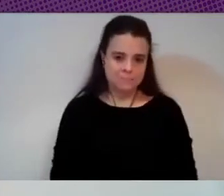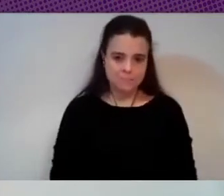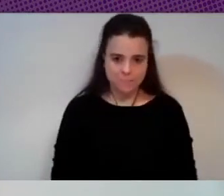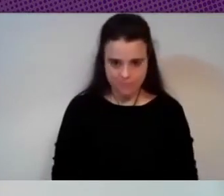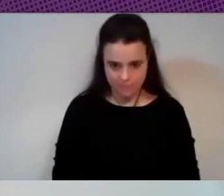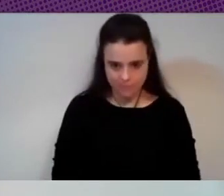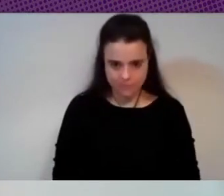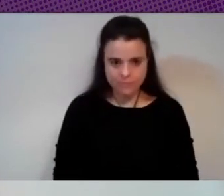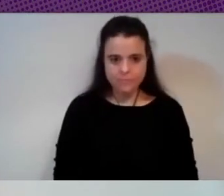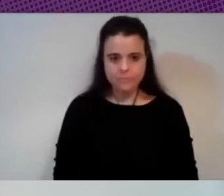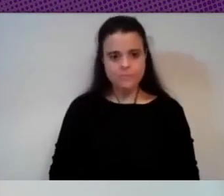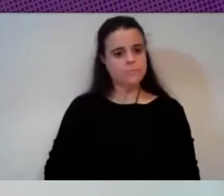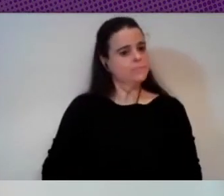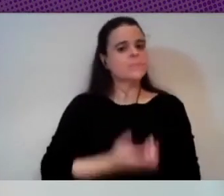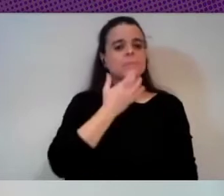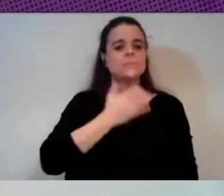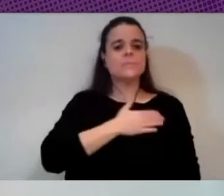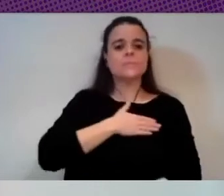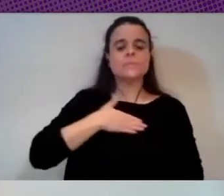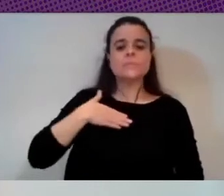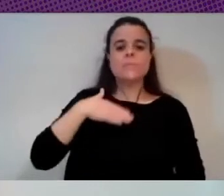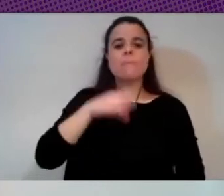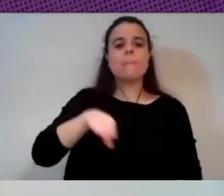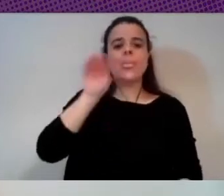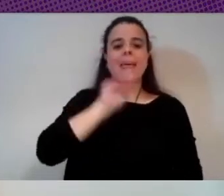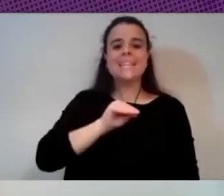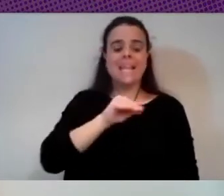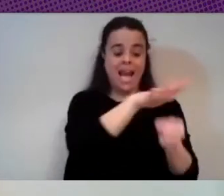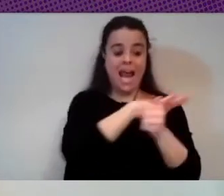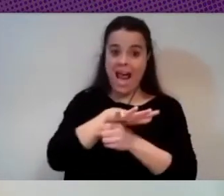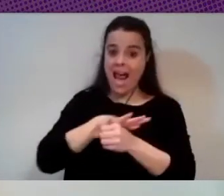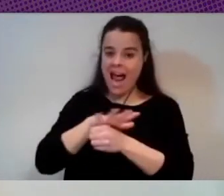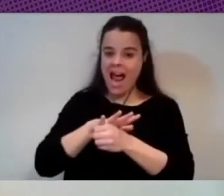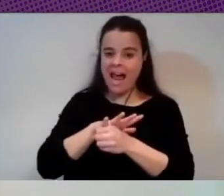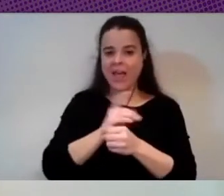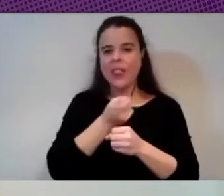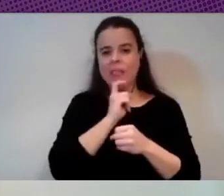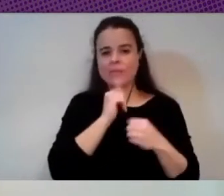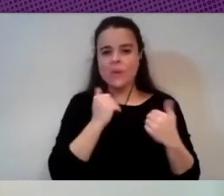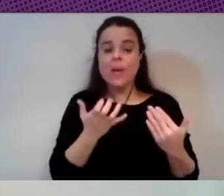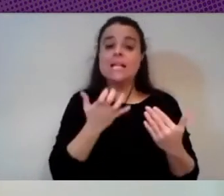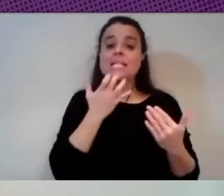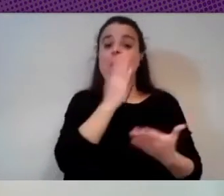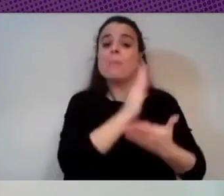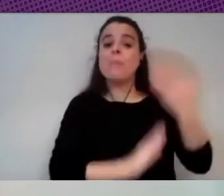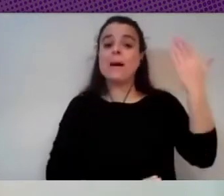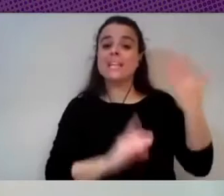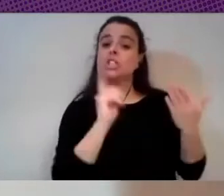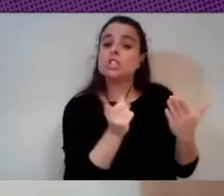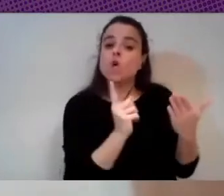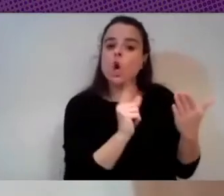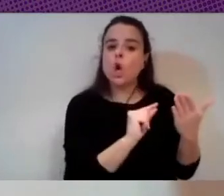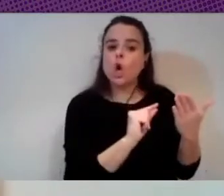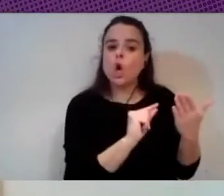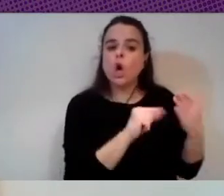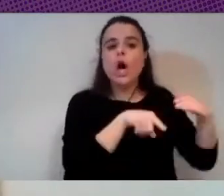por entender un poco lo complejo de cada área si nos metemos en la parte solo de contratación o sea toda la parte